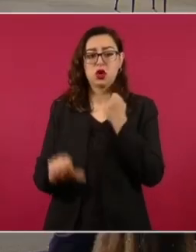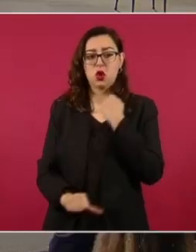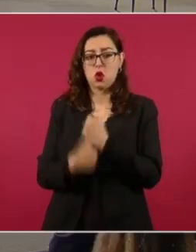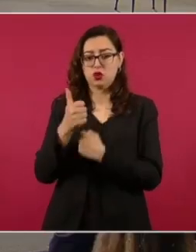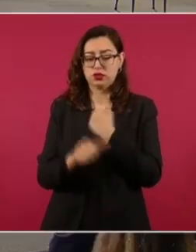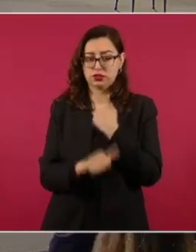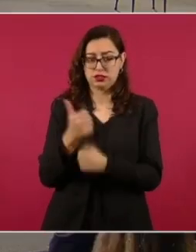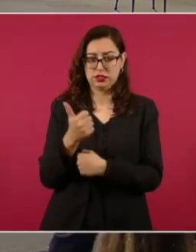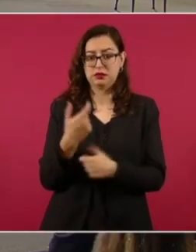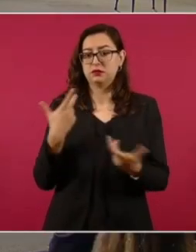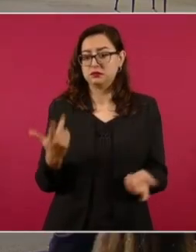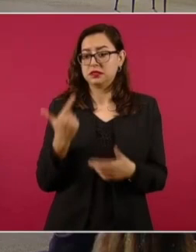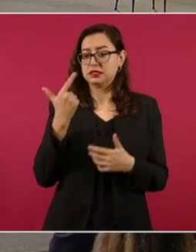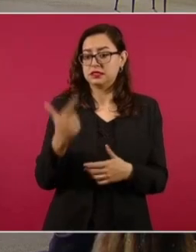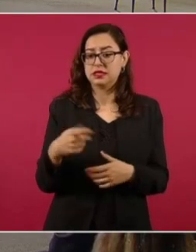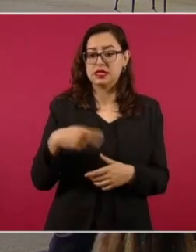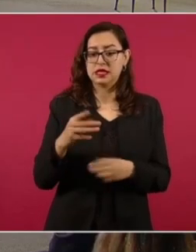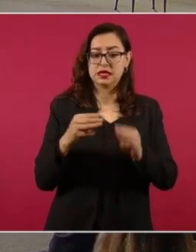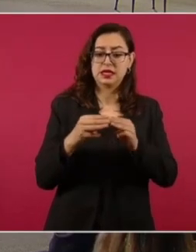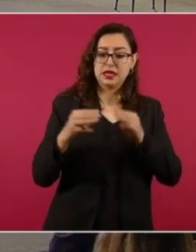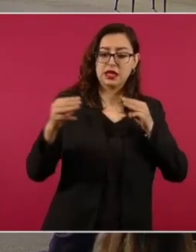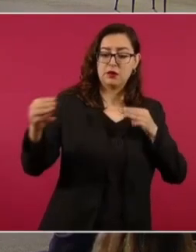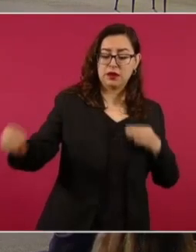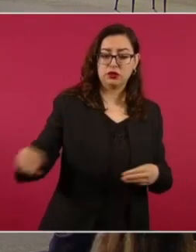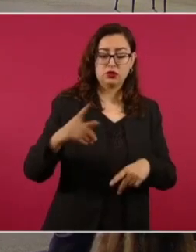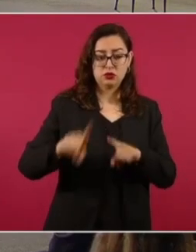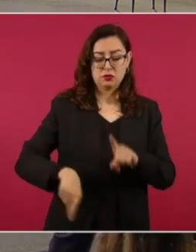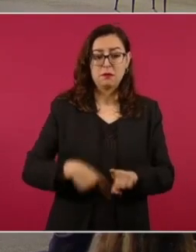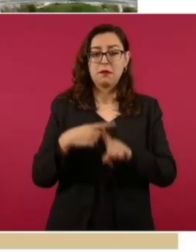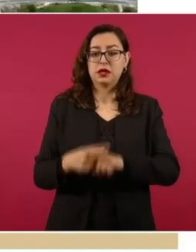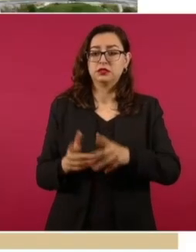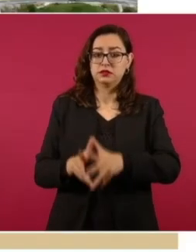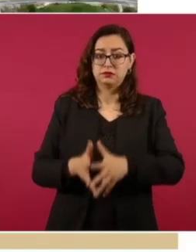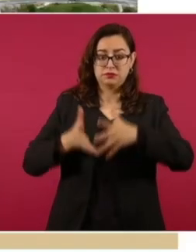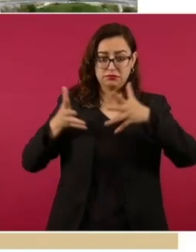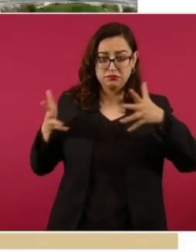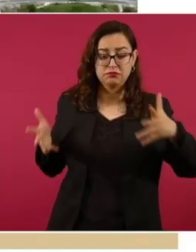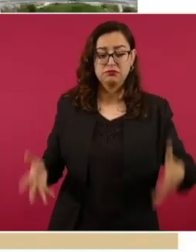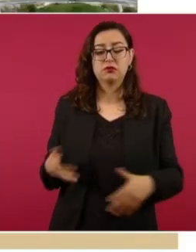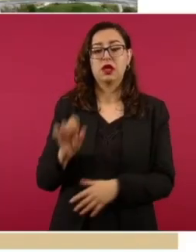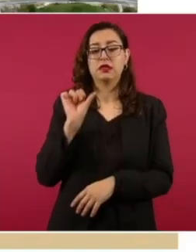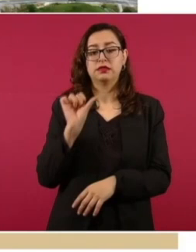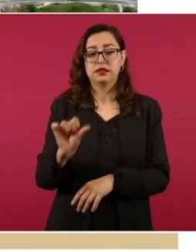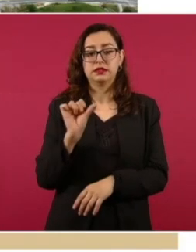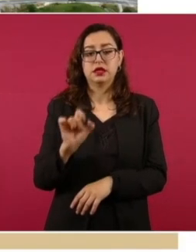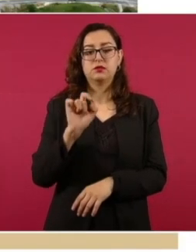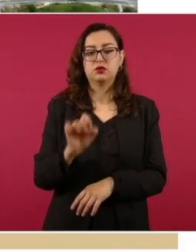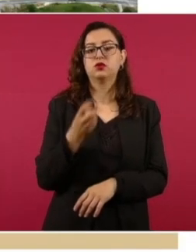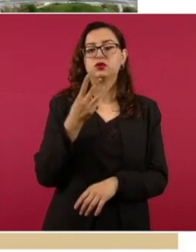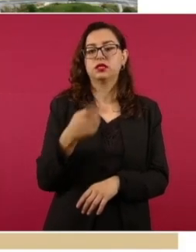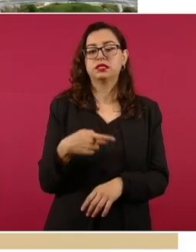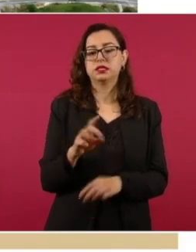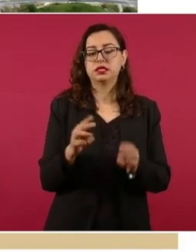siete kilómetros de la carretera existente de siete a doce metros de ancho de corona, más la construcción de 16.3 kilómetros en un